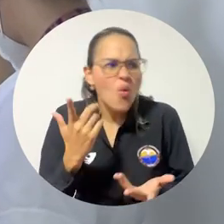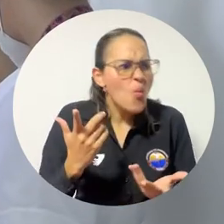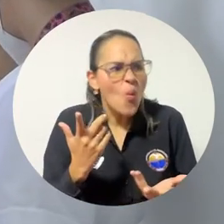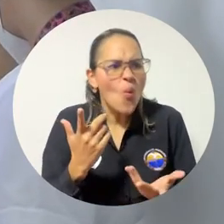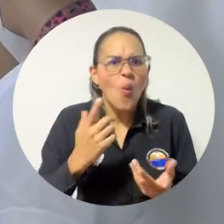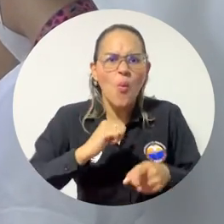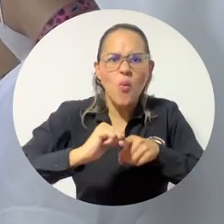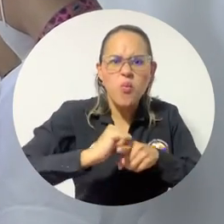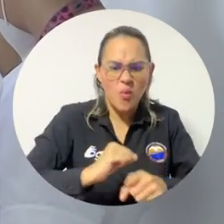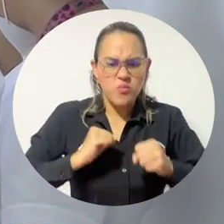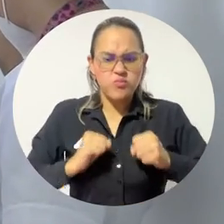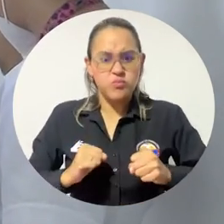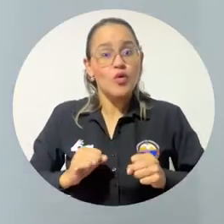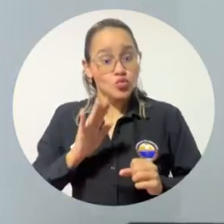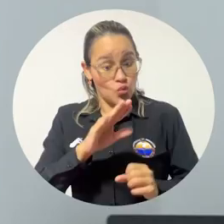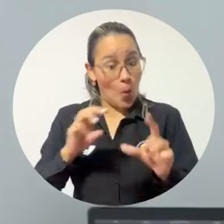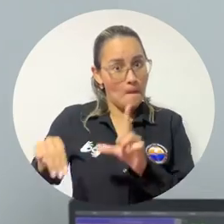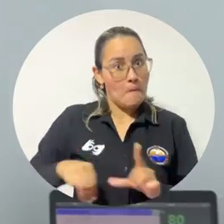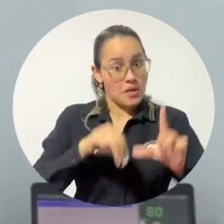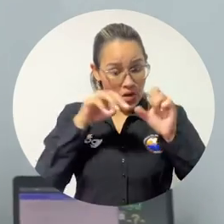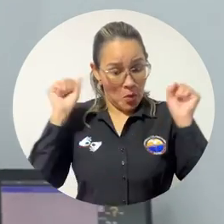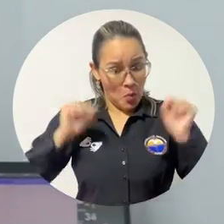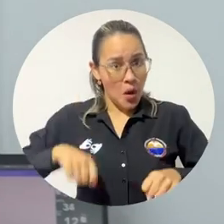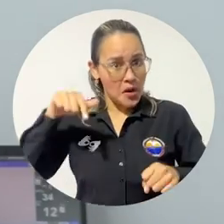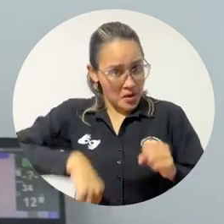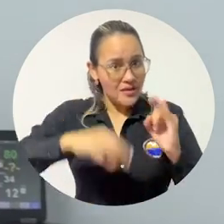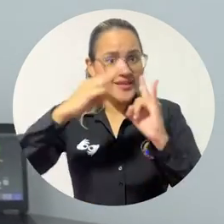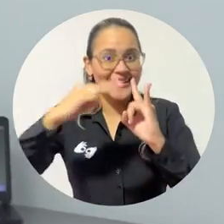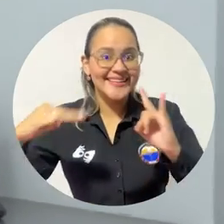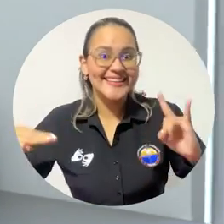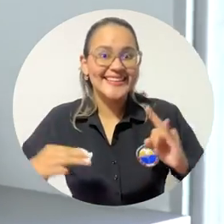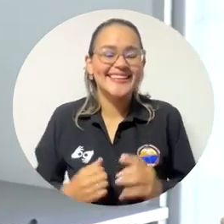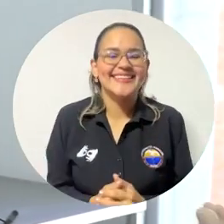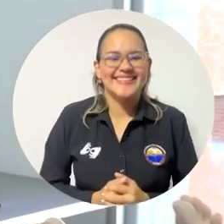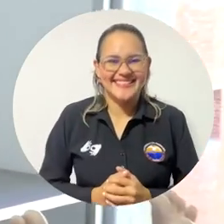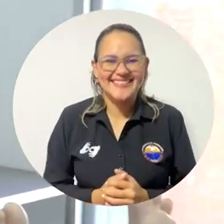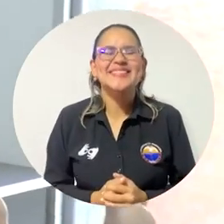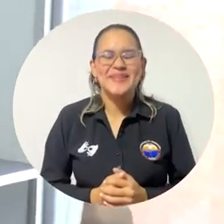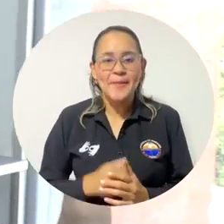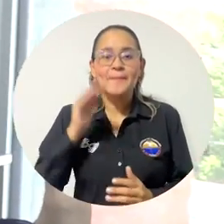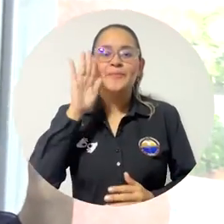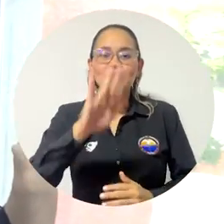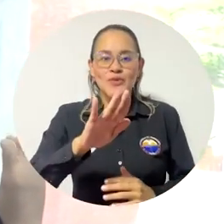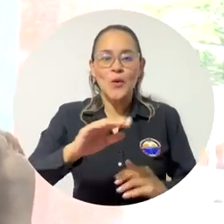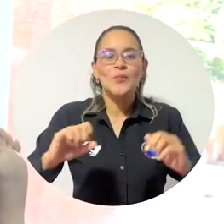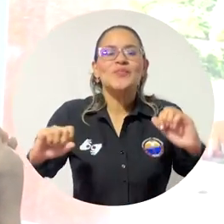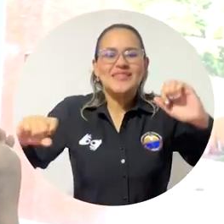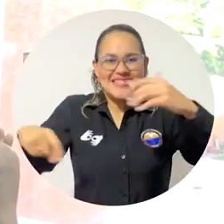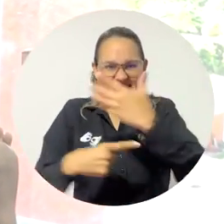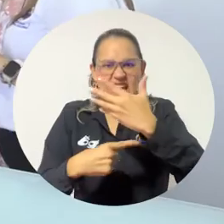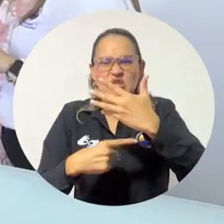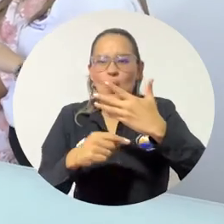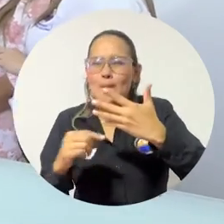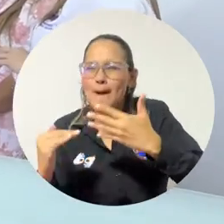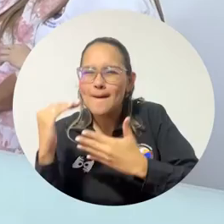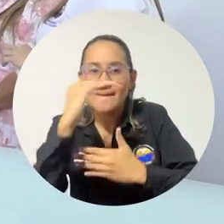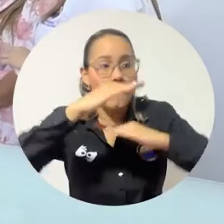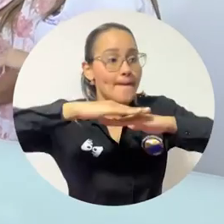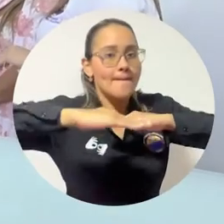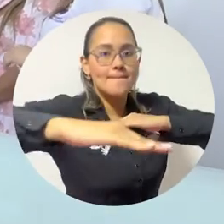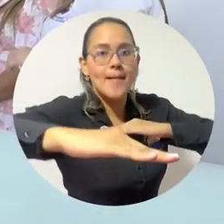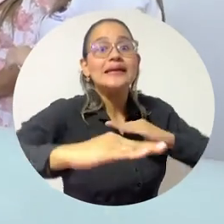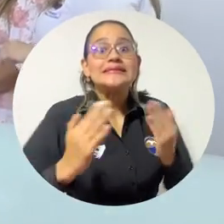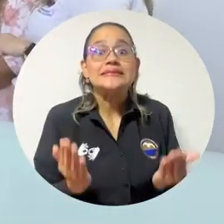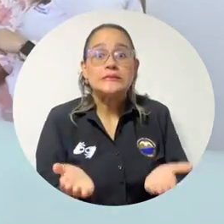ser magíster de la Universidad de Magdalena. La transformación del sexto piso del hospital es un paso avante en el fortalecimiento de la infraestructura